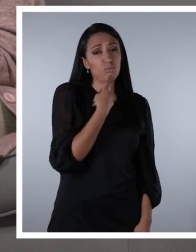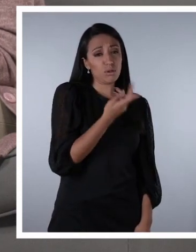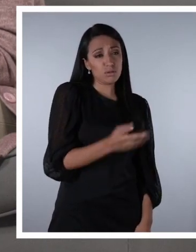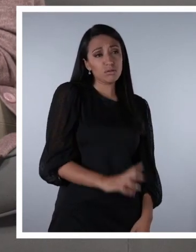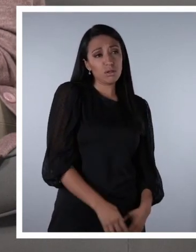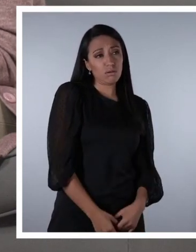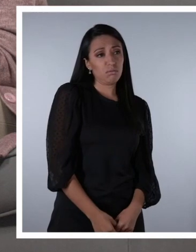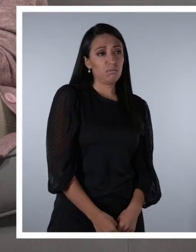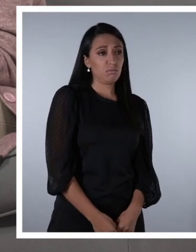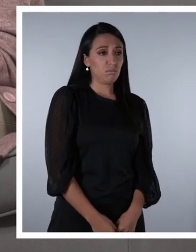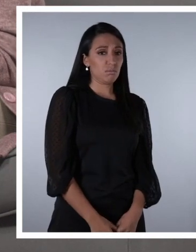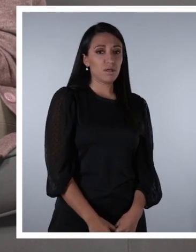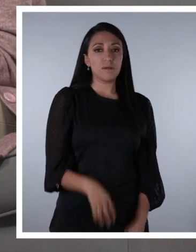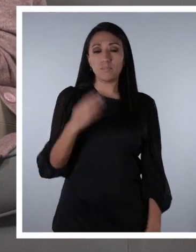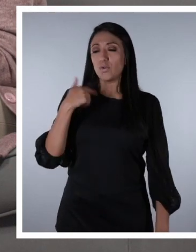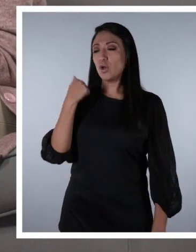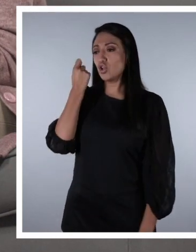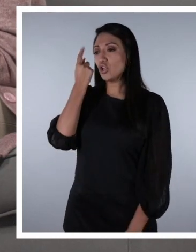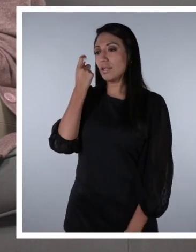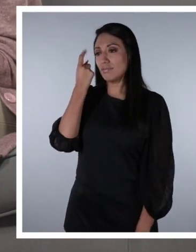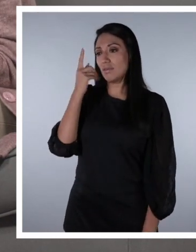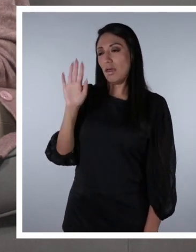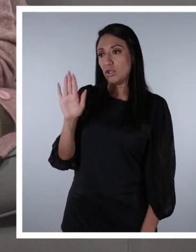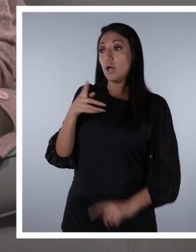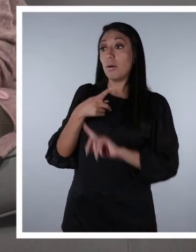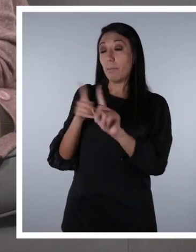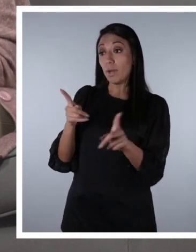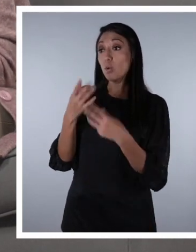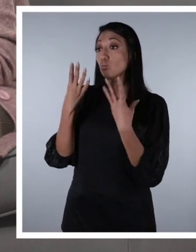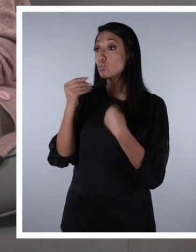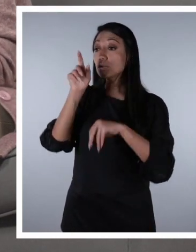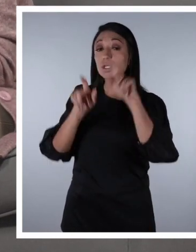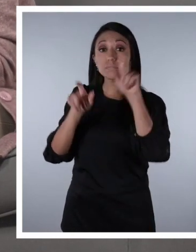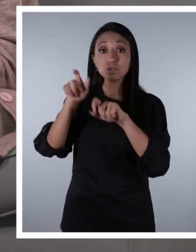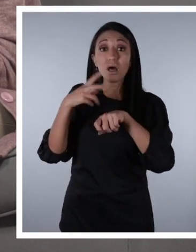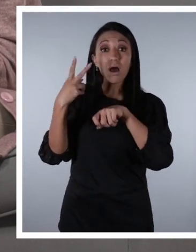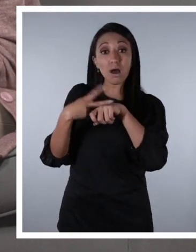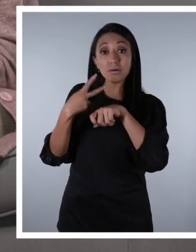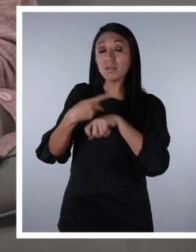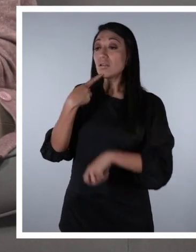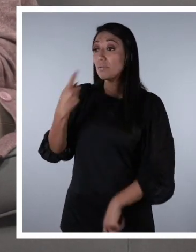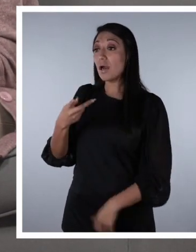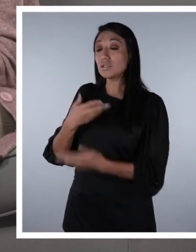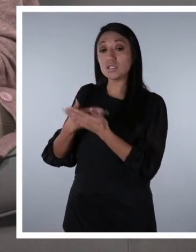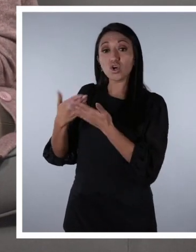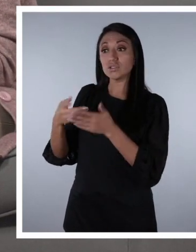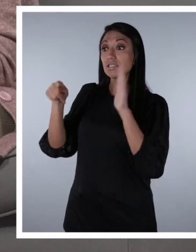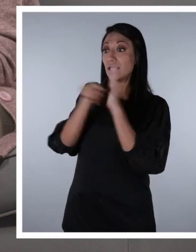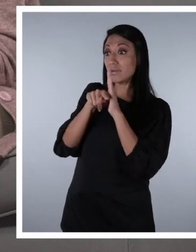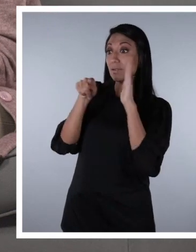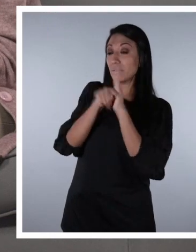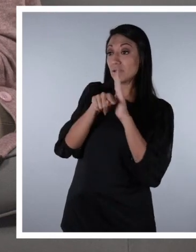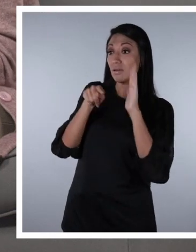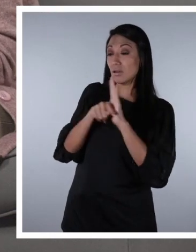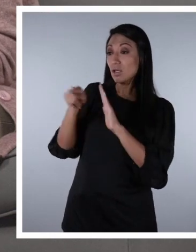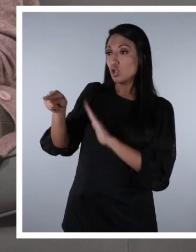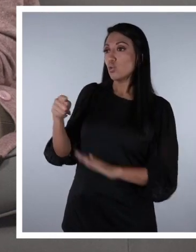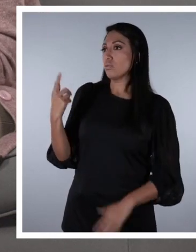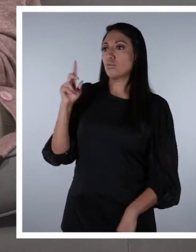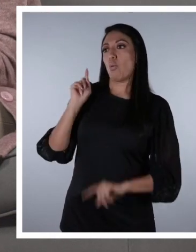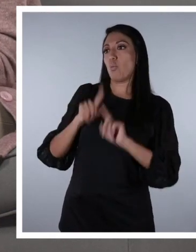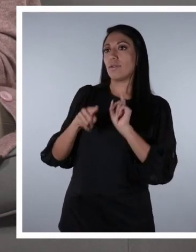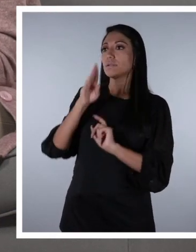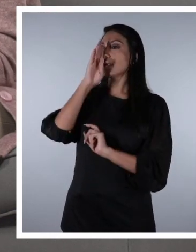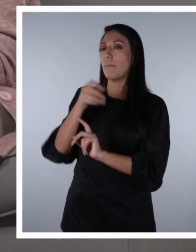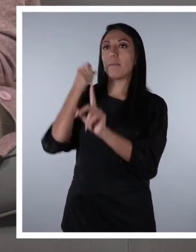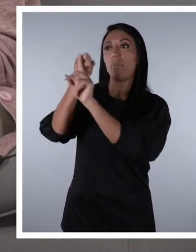¿Qué? Te entiendo, mi amor. Pero muchas personas, muchas veces te van a decir cosas que no te gusten o hacer cosas que no te